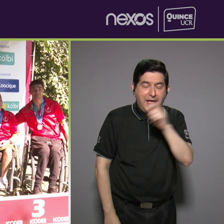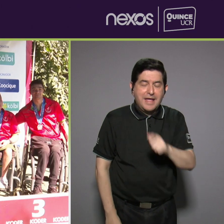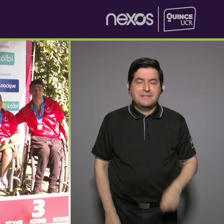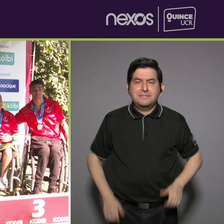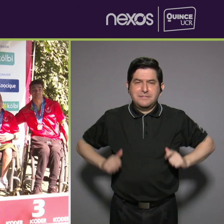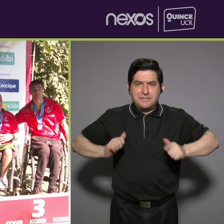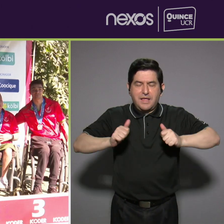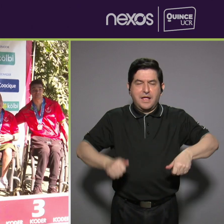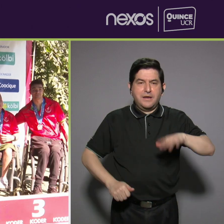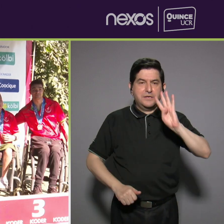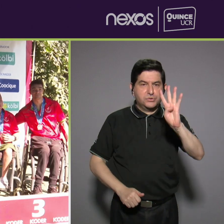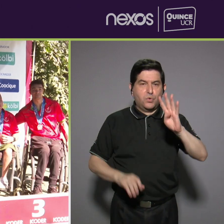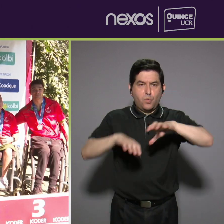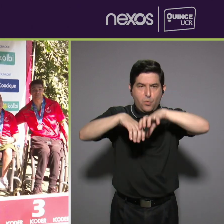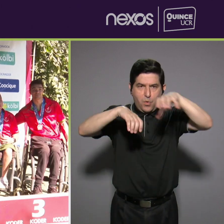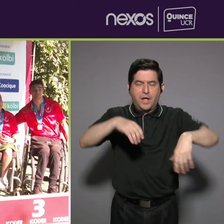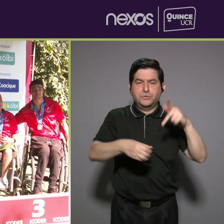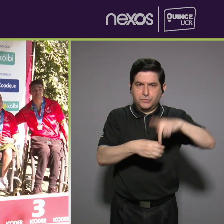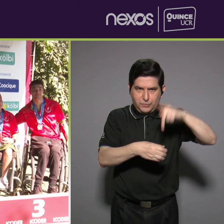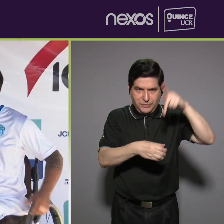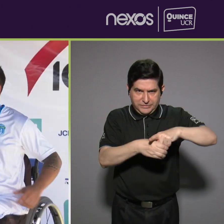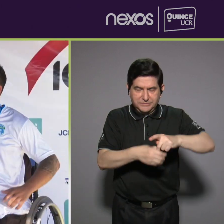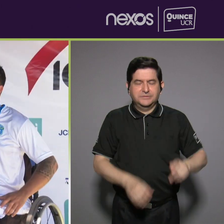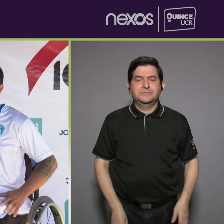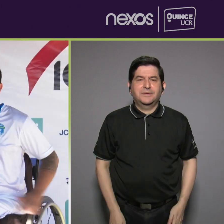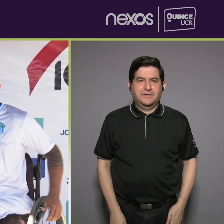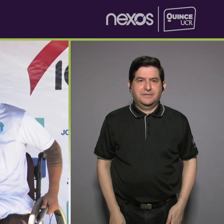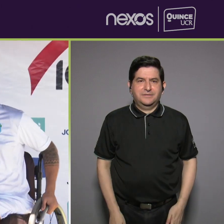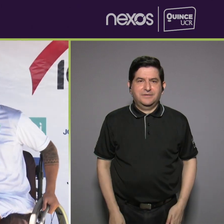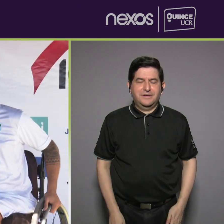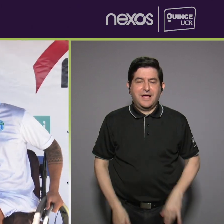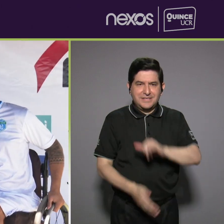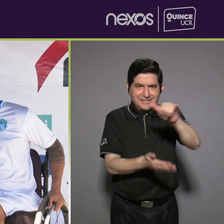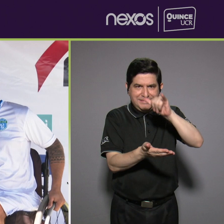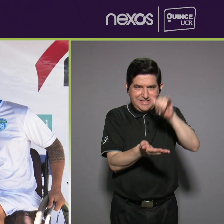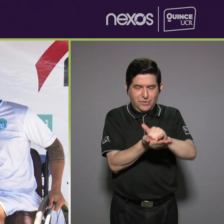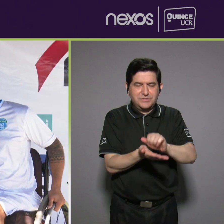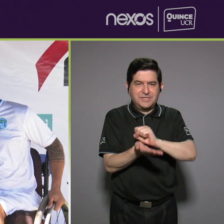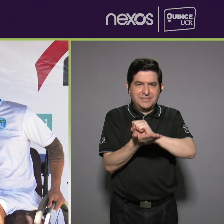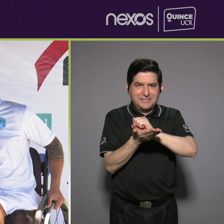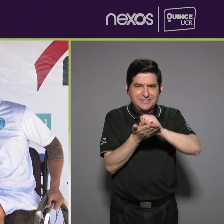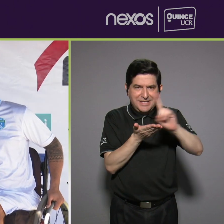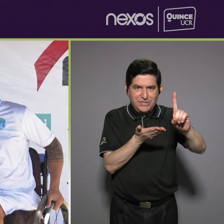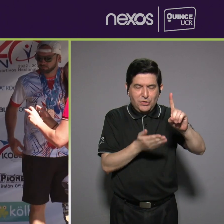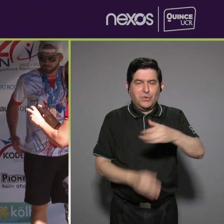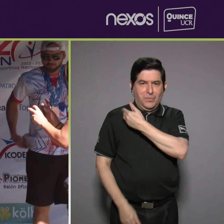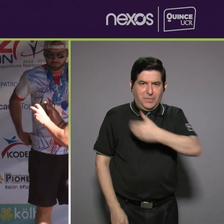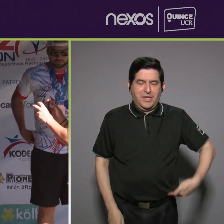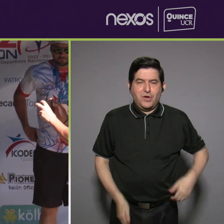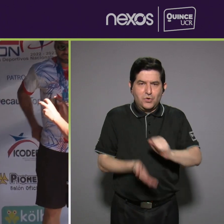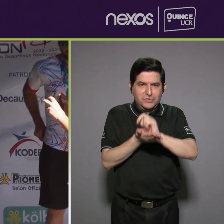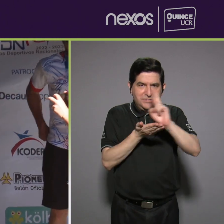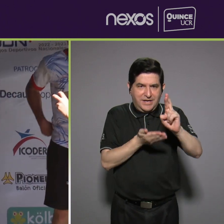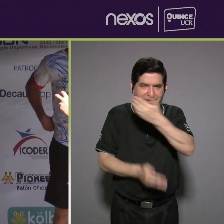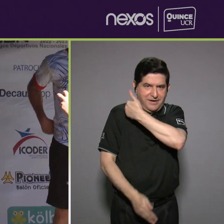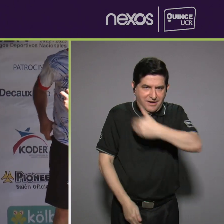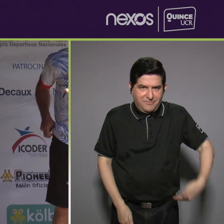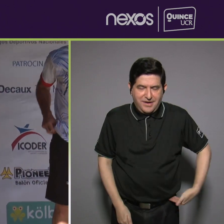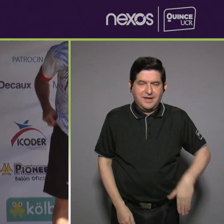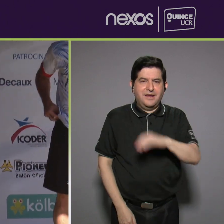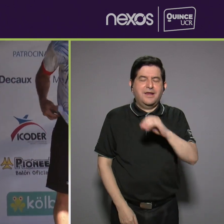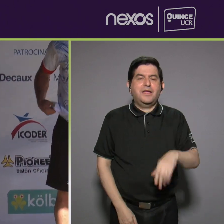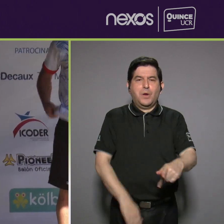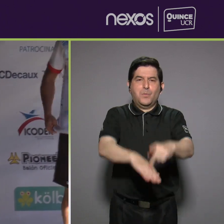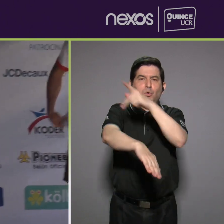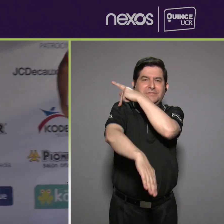ruedas, cuatro cantones tuvieron participación. Se trata de San José, Santo Domingo de Heredia, San Rafael de Heredia y Puriscal.